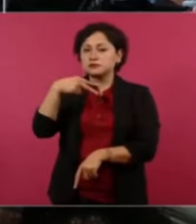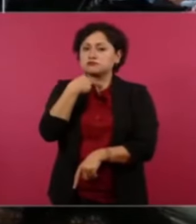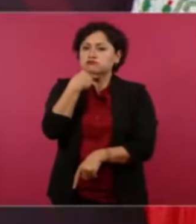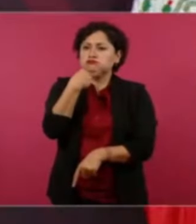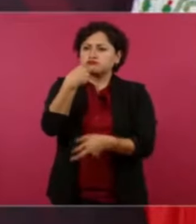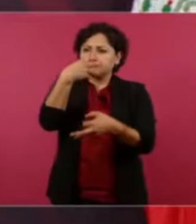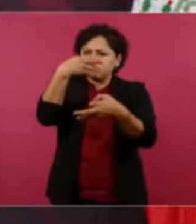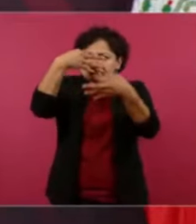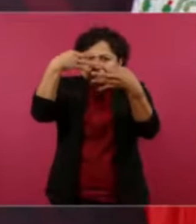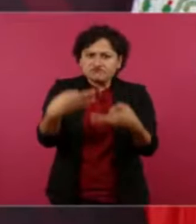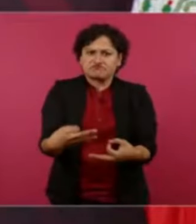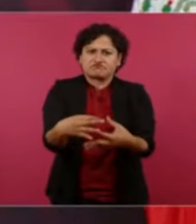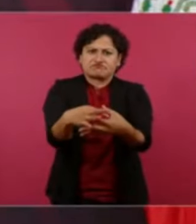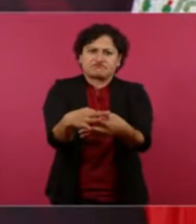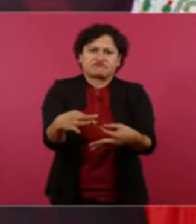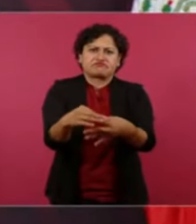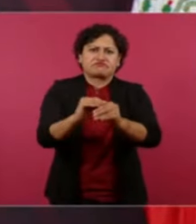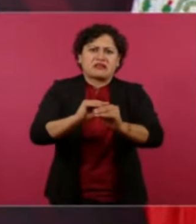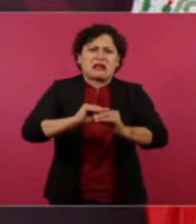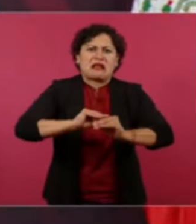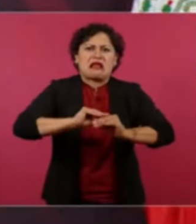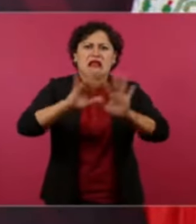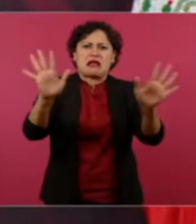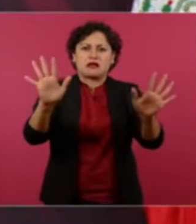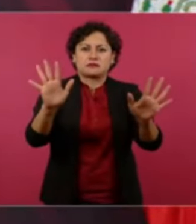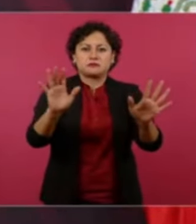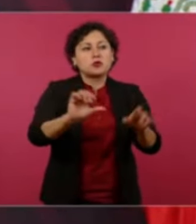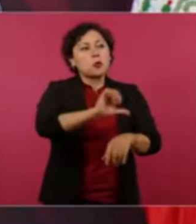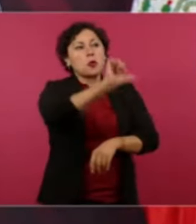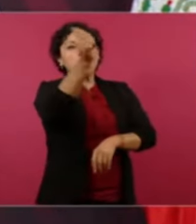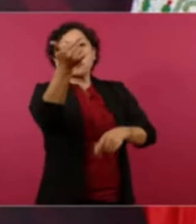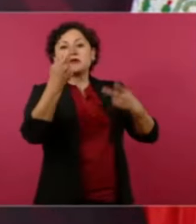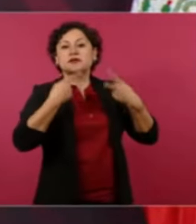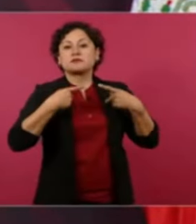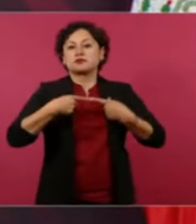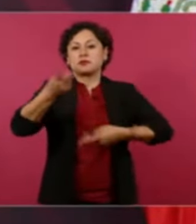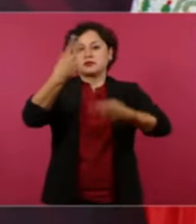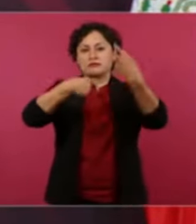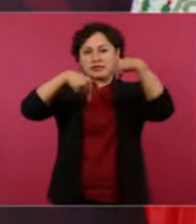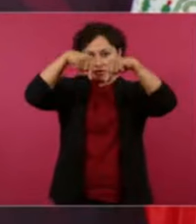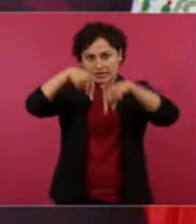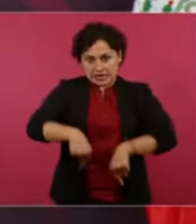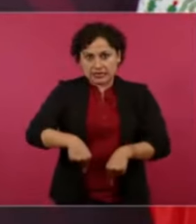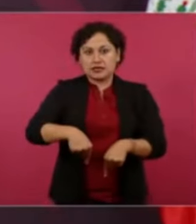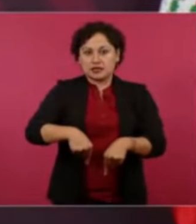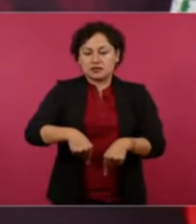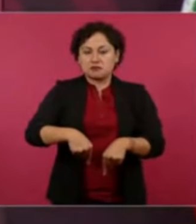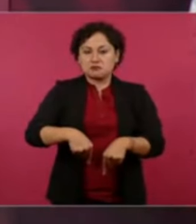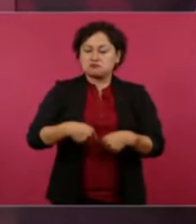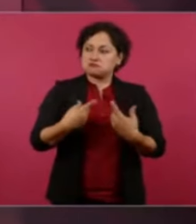Incluyo a un dirigente que admiro mucho,